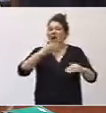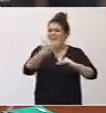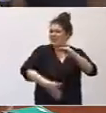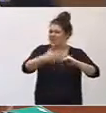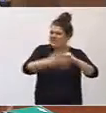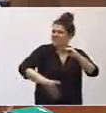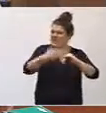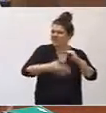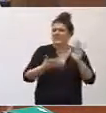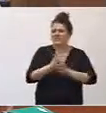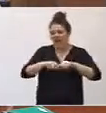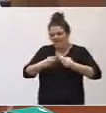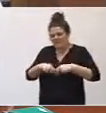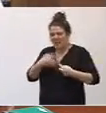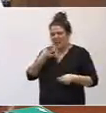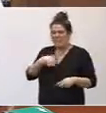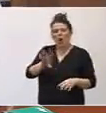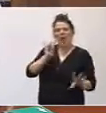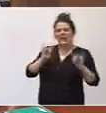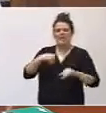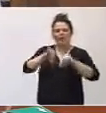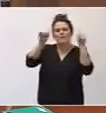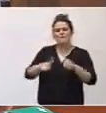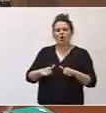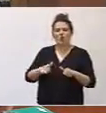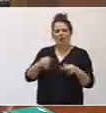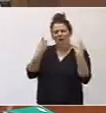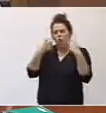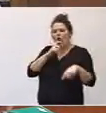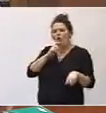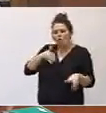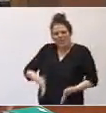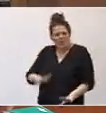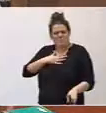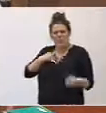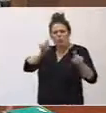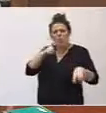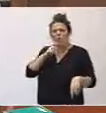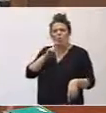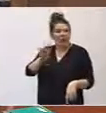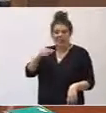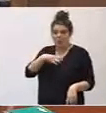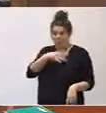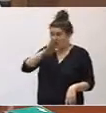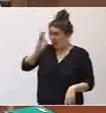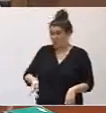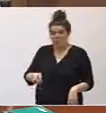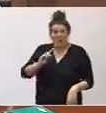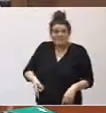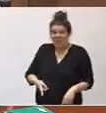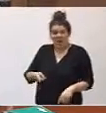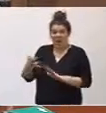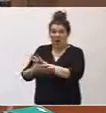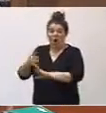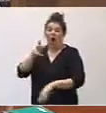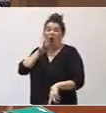posibilidad de elegir el modelo educativo. No quiero dejar pasar la oportunidad sin mencionar también la sordoceguera, donde además